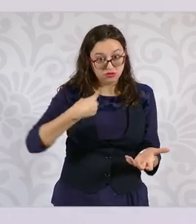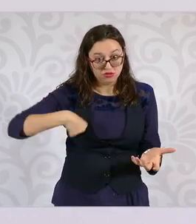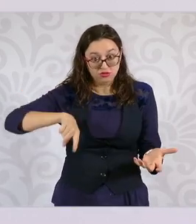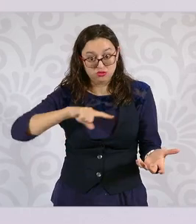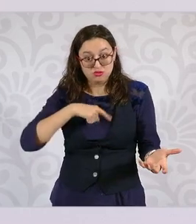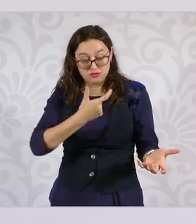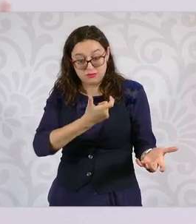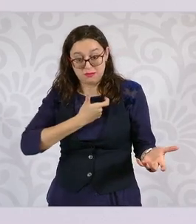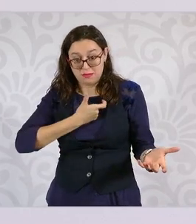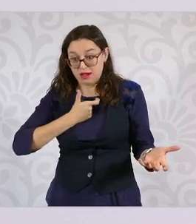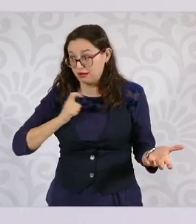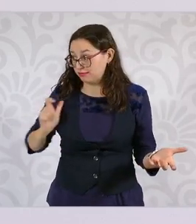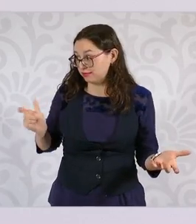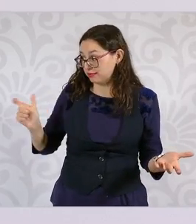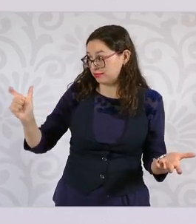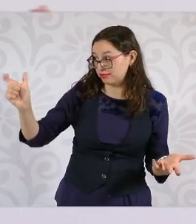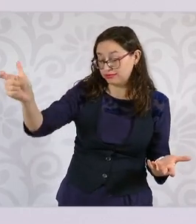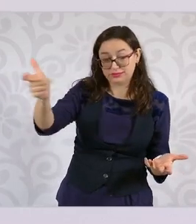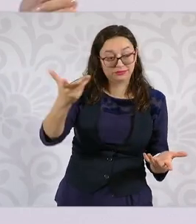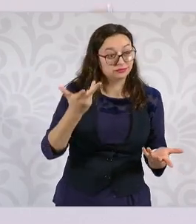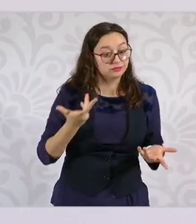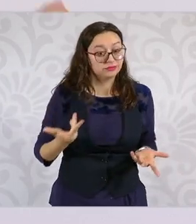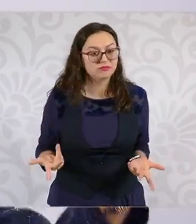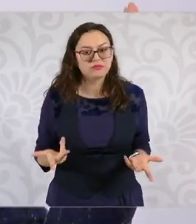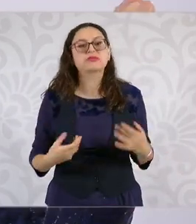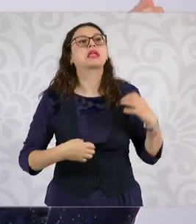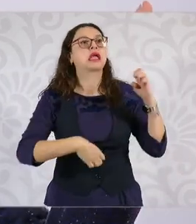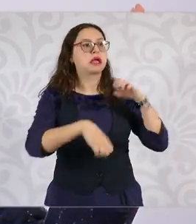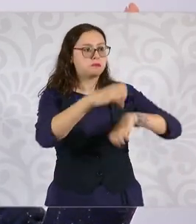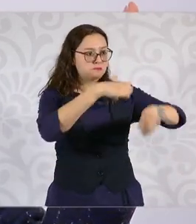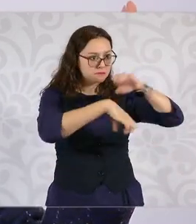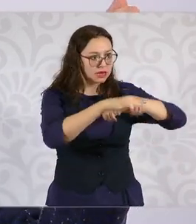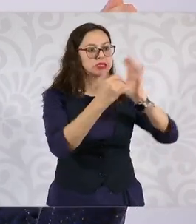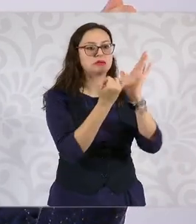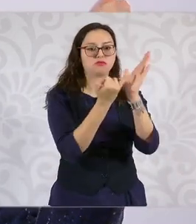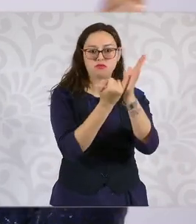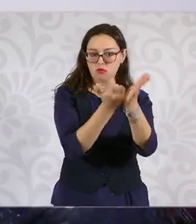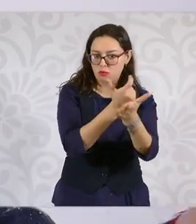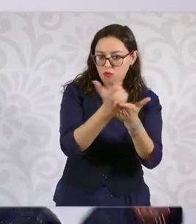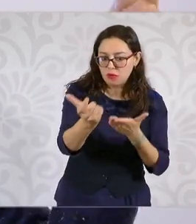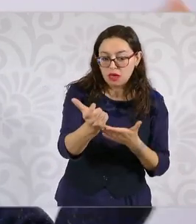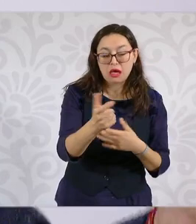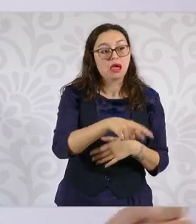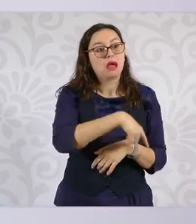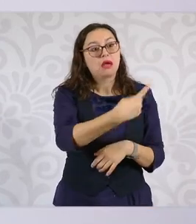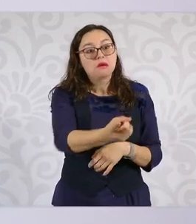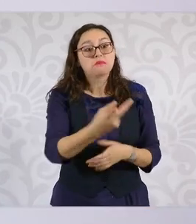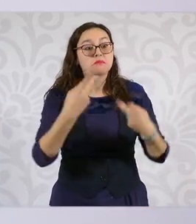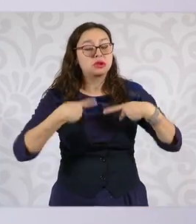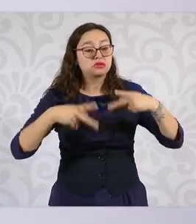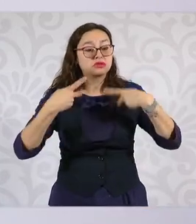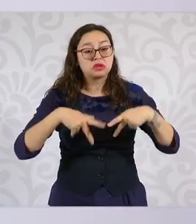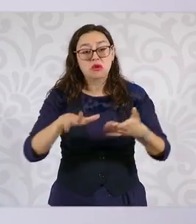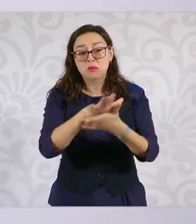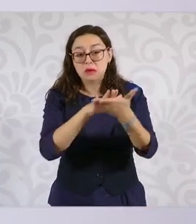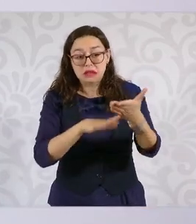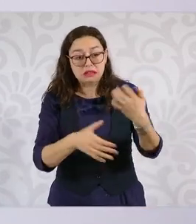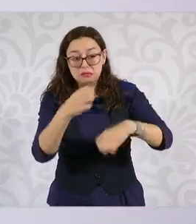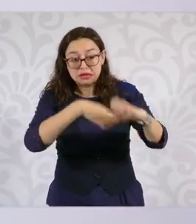Desde empresarios hasta el impuesto que se paga con el IVA al comprar un producto.